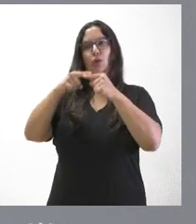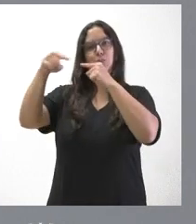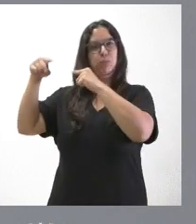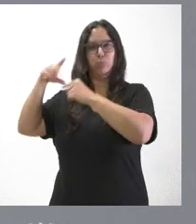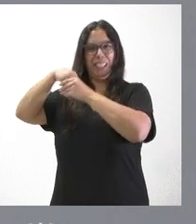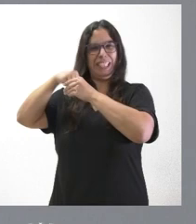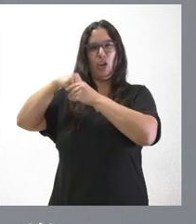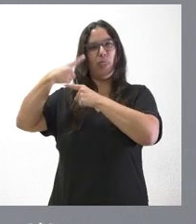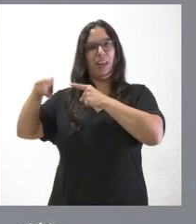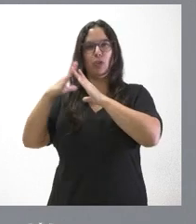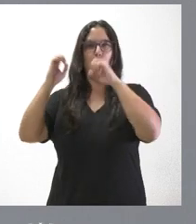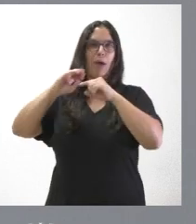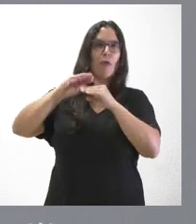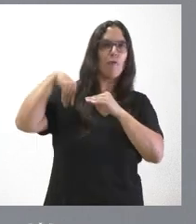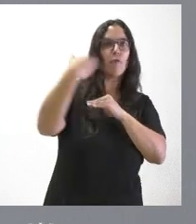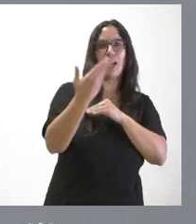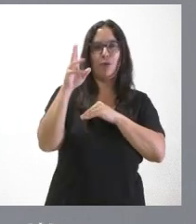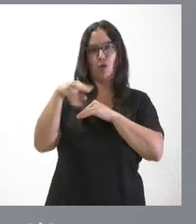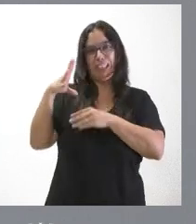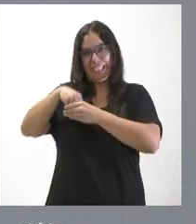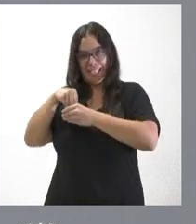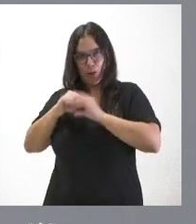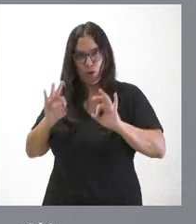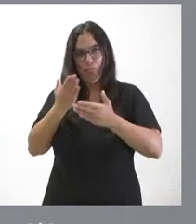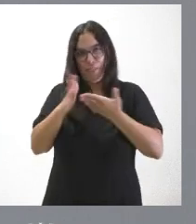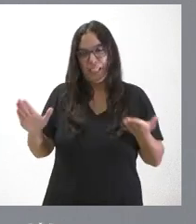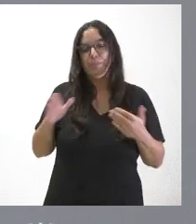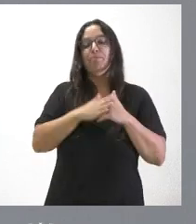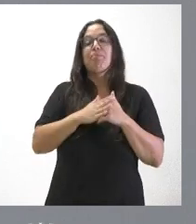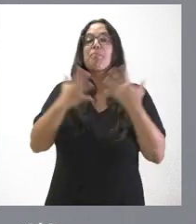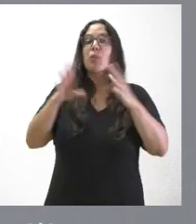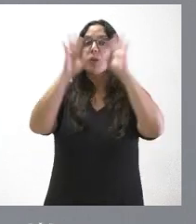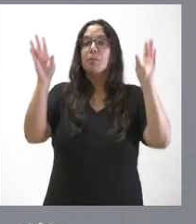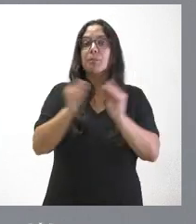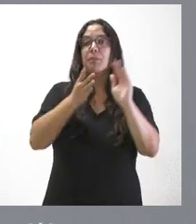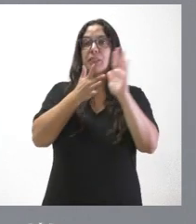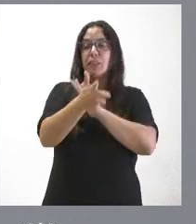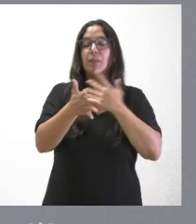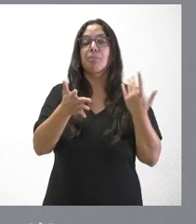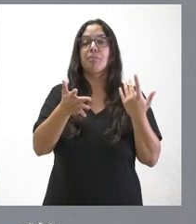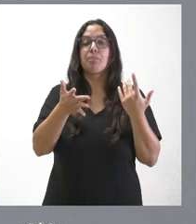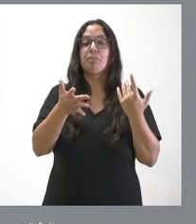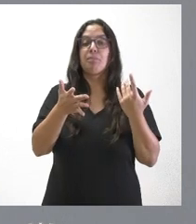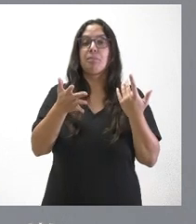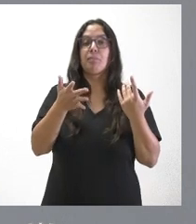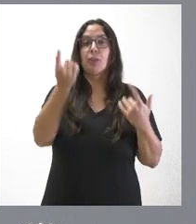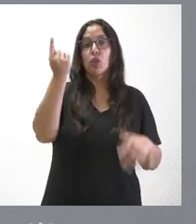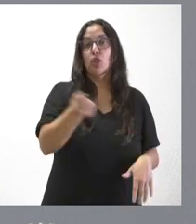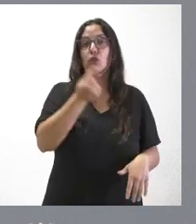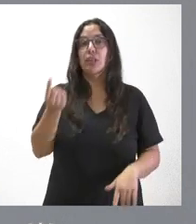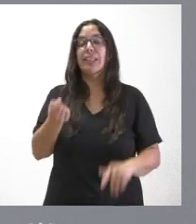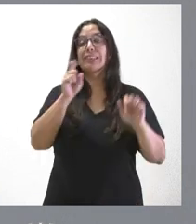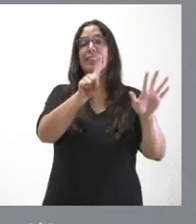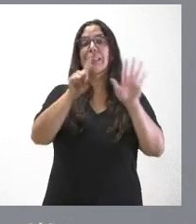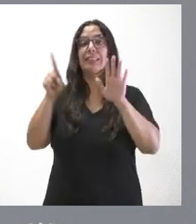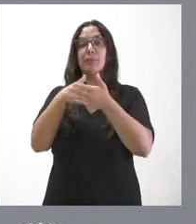educación entre uno y tres años. En definitiva, estamos hablando de que del total de 66 millones